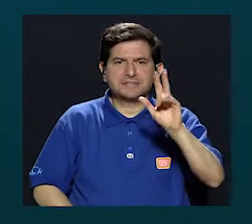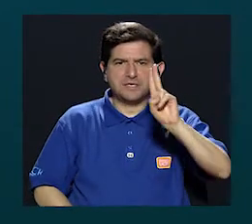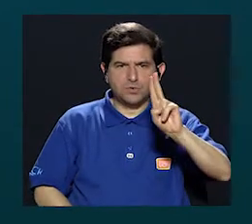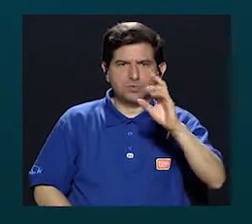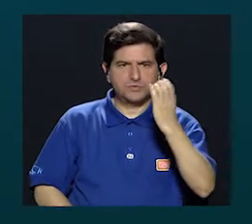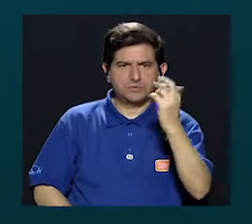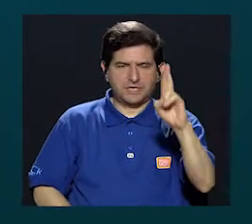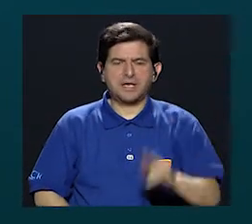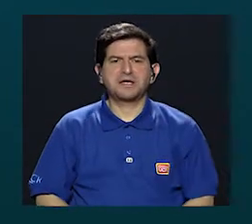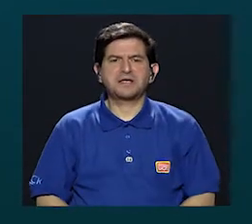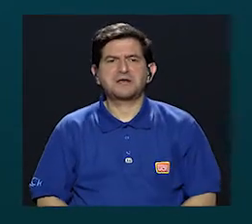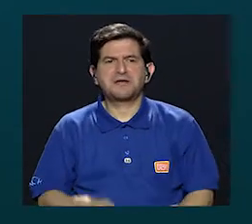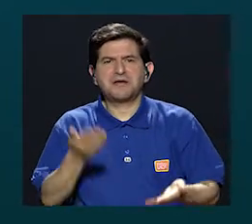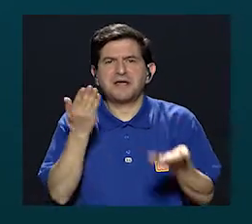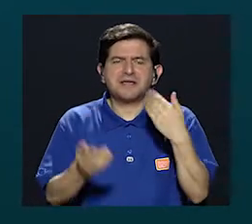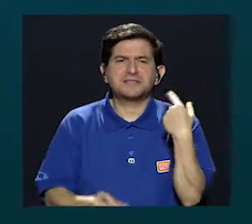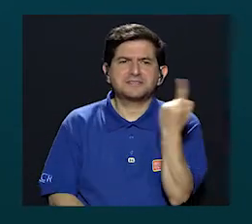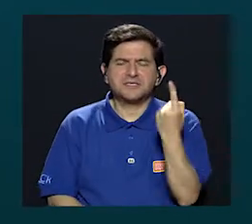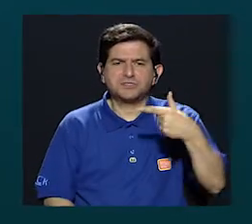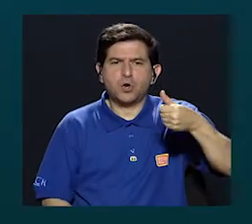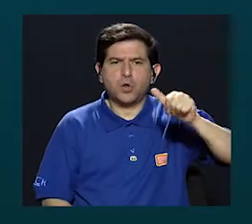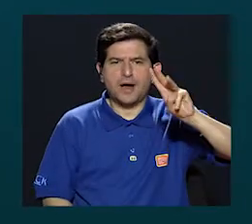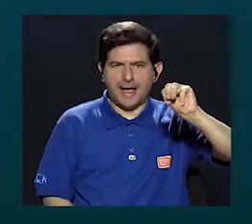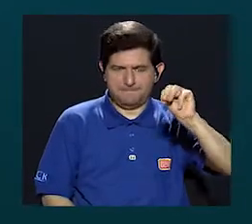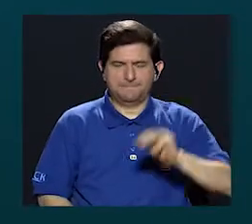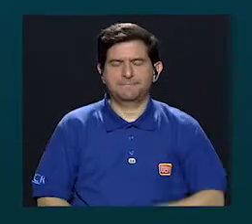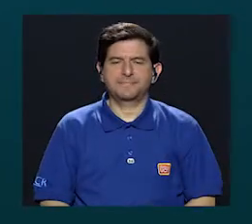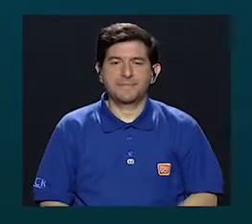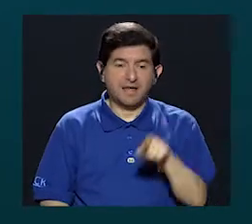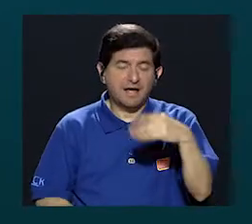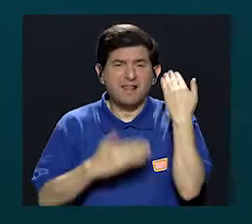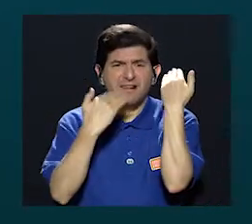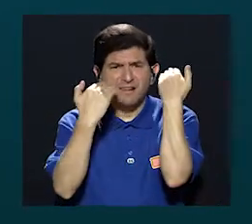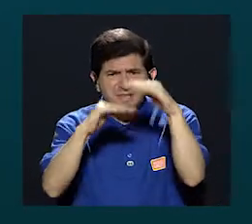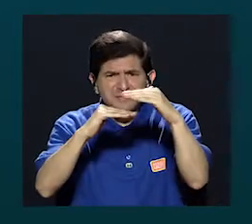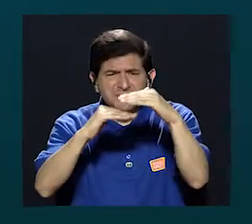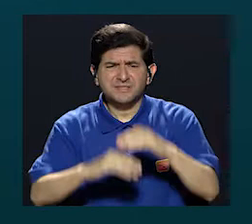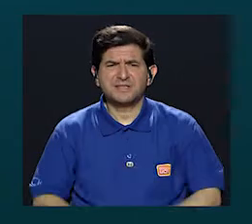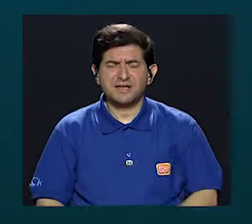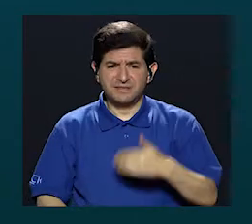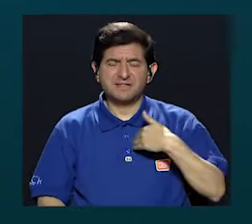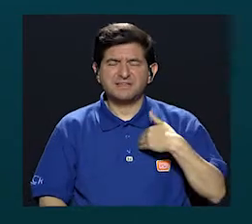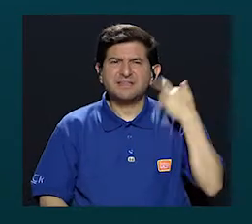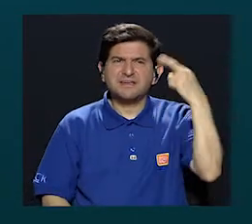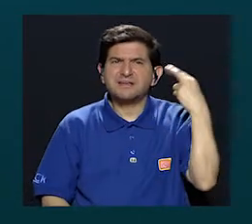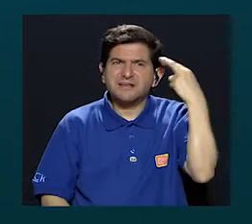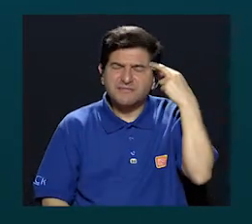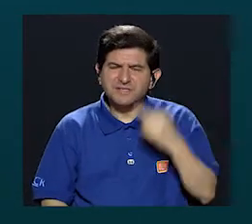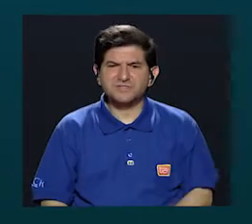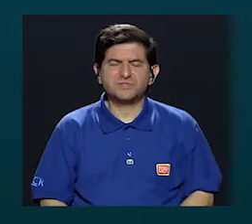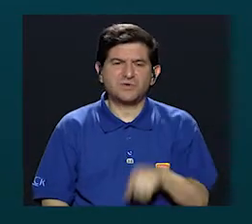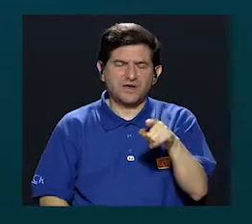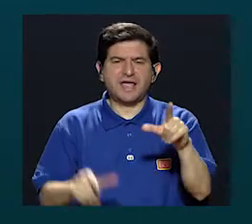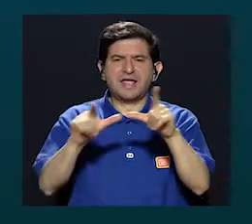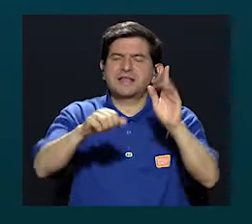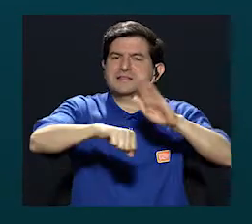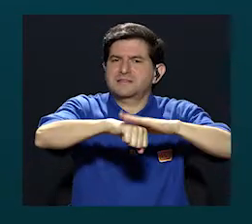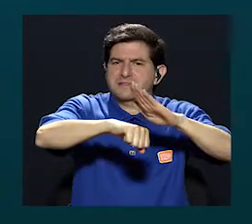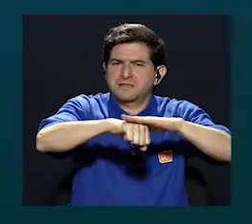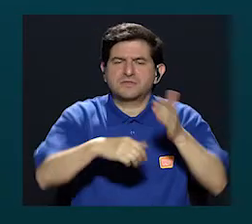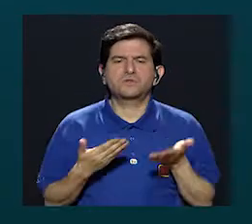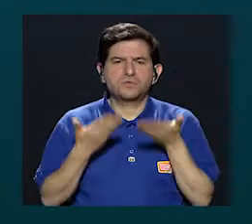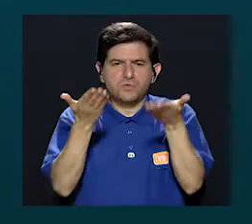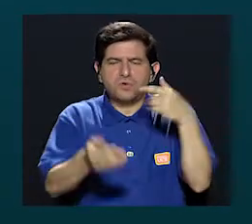a poco más del área metropolitana. Esta limitación tiene su origen en el título habilitante